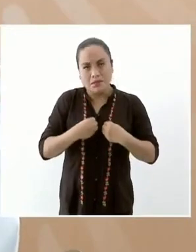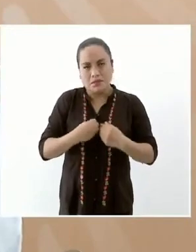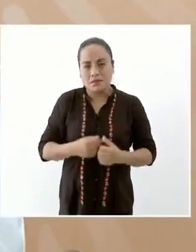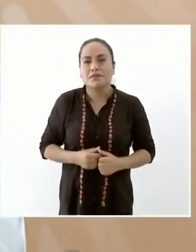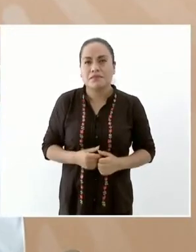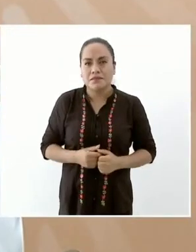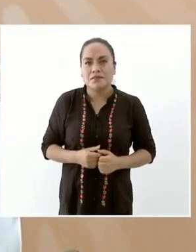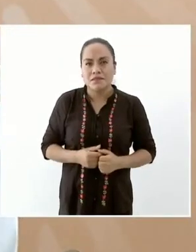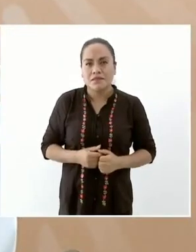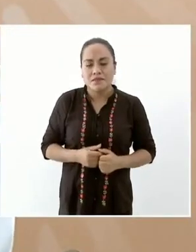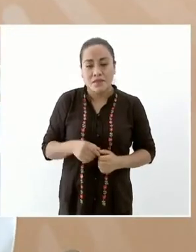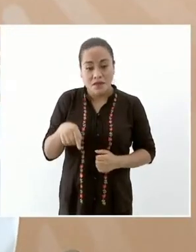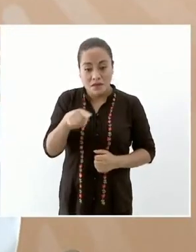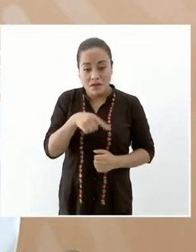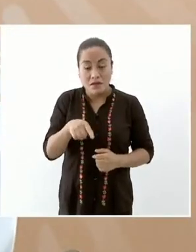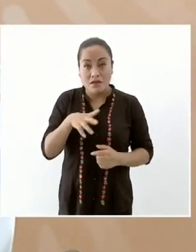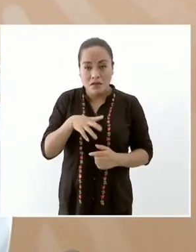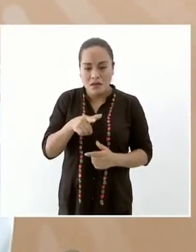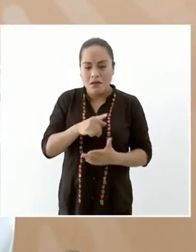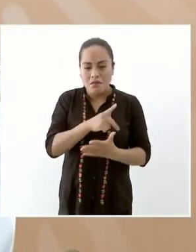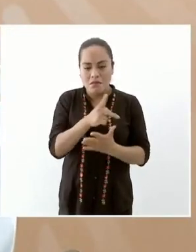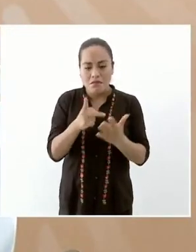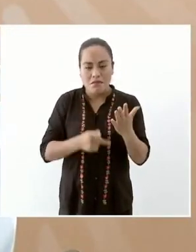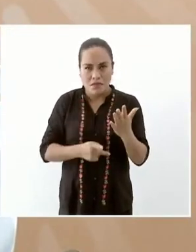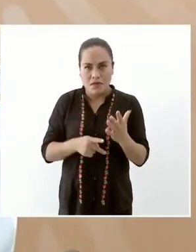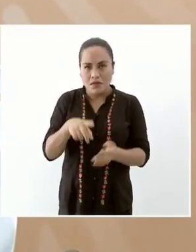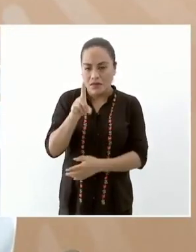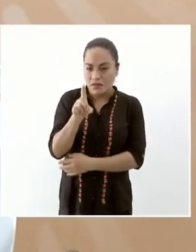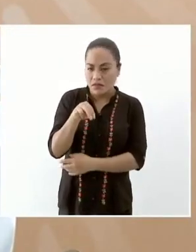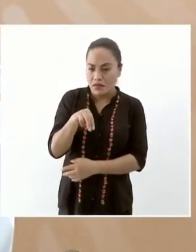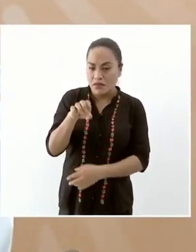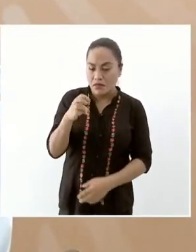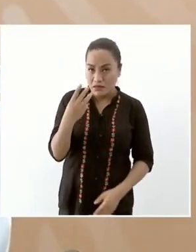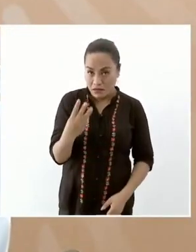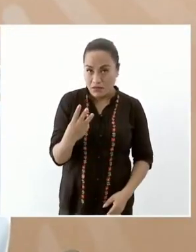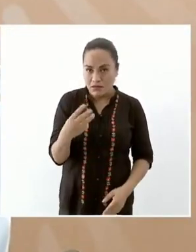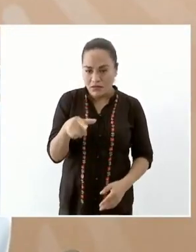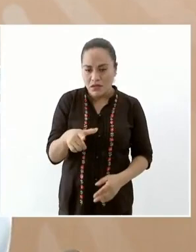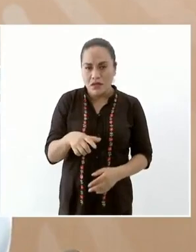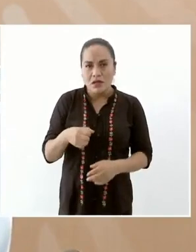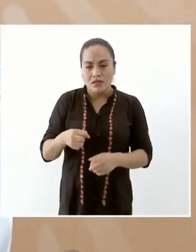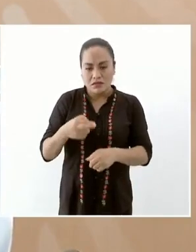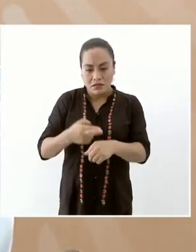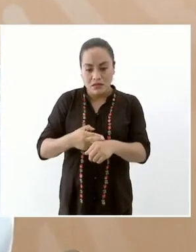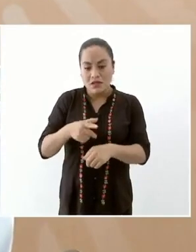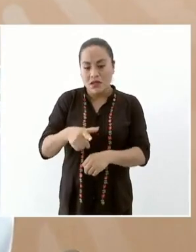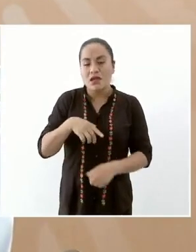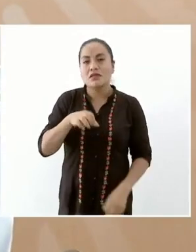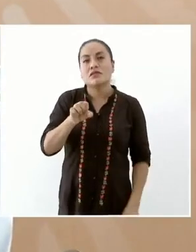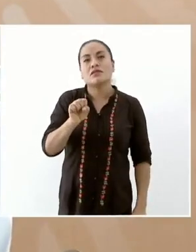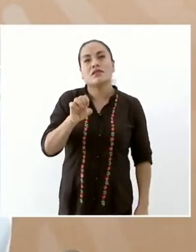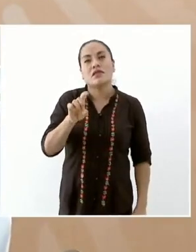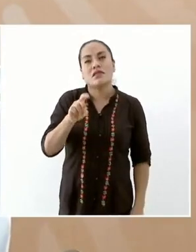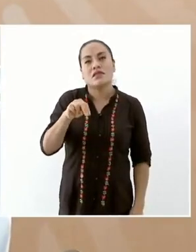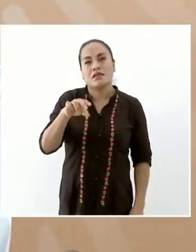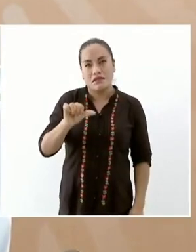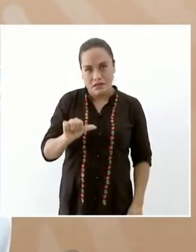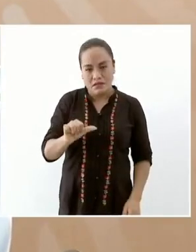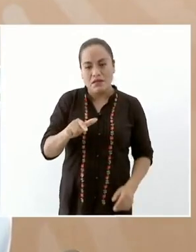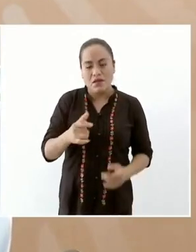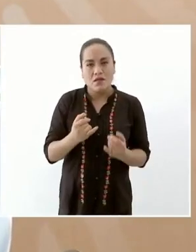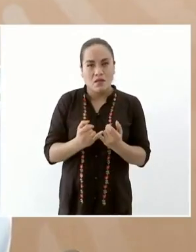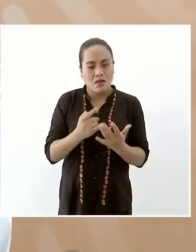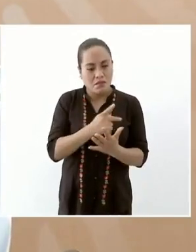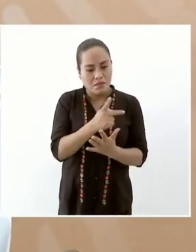tuvo que ver con el plan DN3 de la Secretaría de Defensa y con el plan